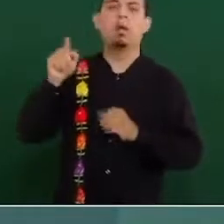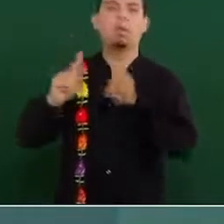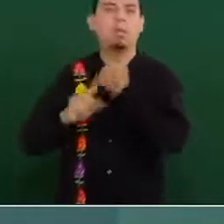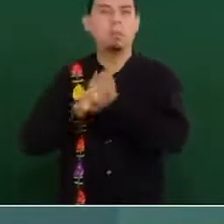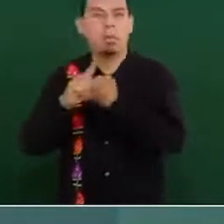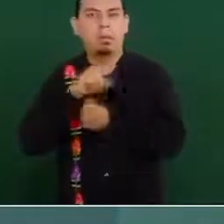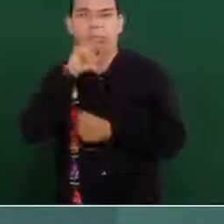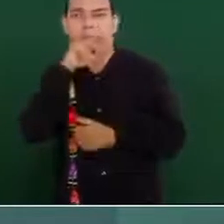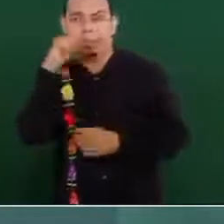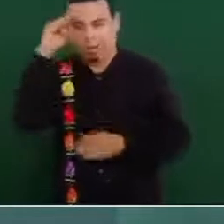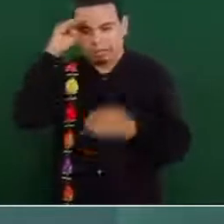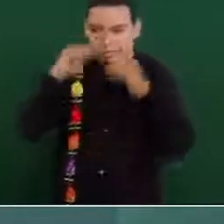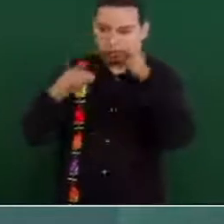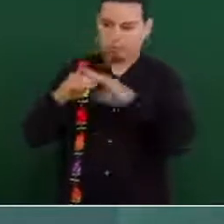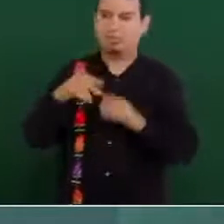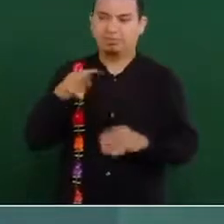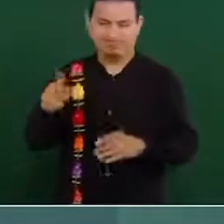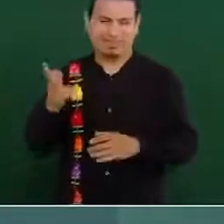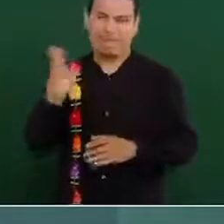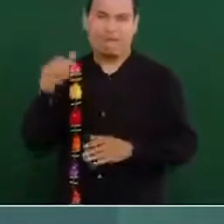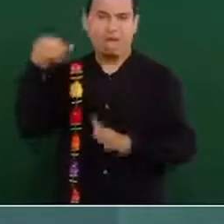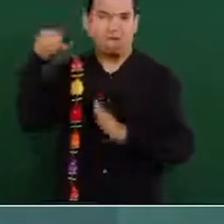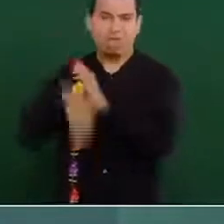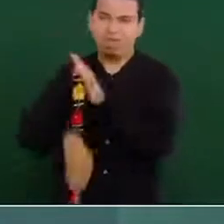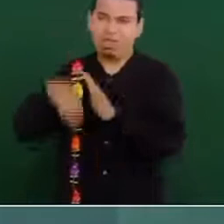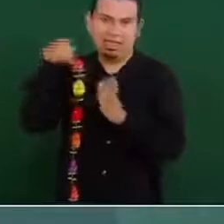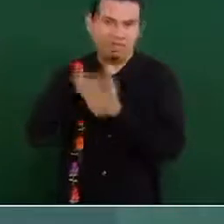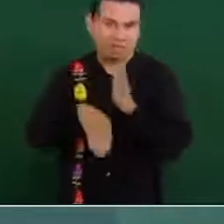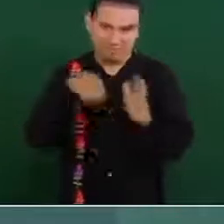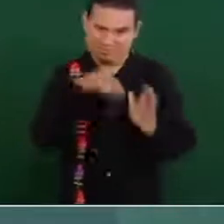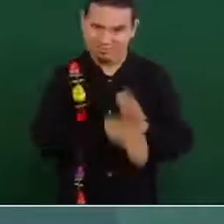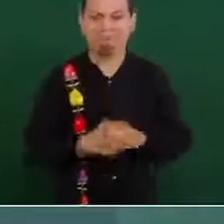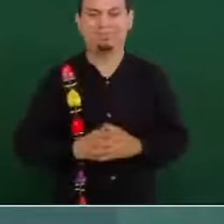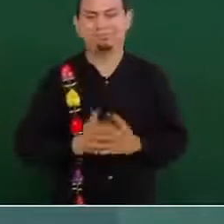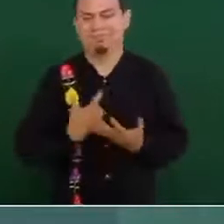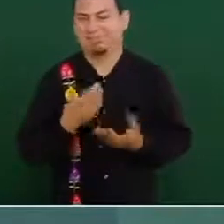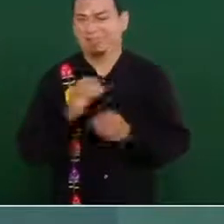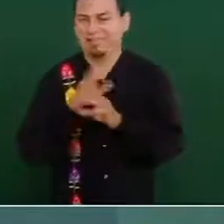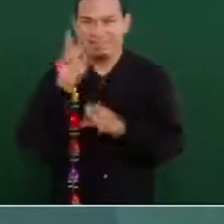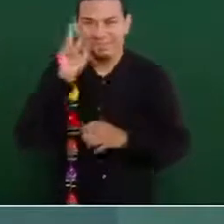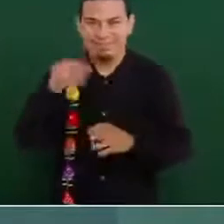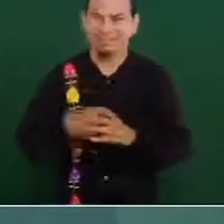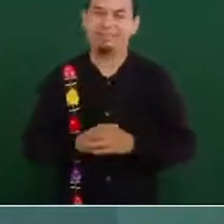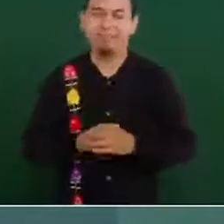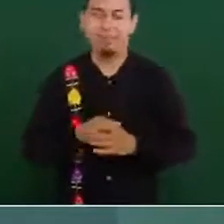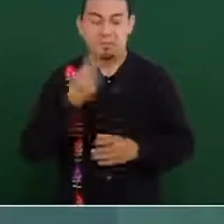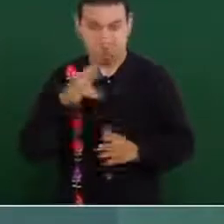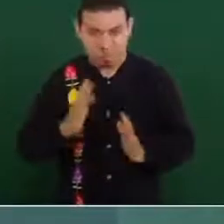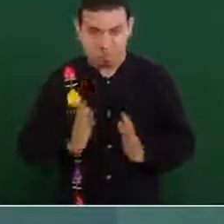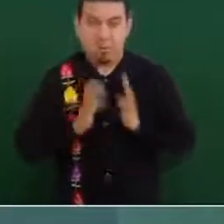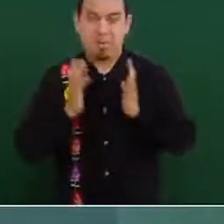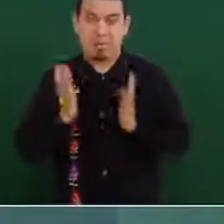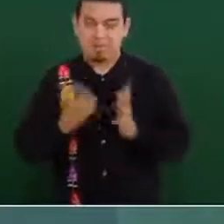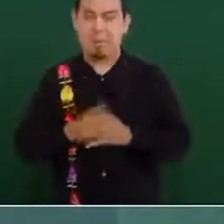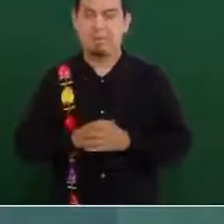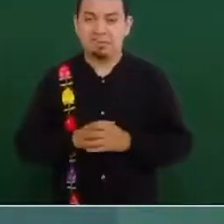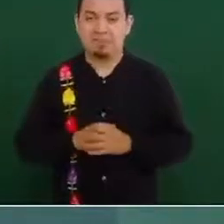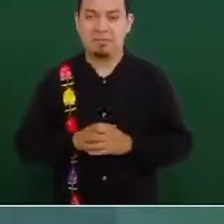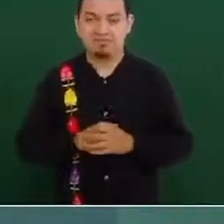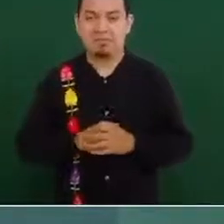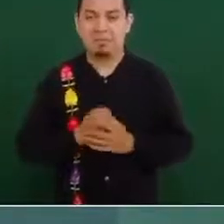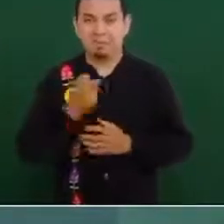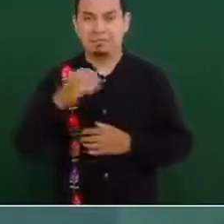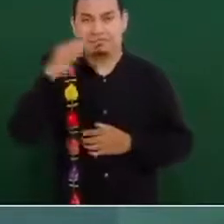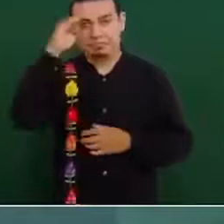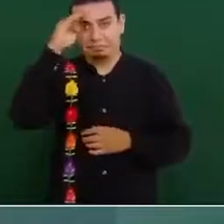pero es asombroso porque uno pensaría va a haber una